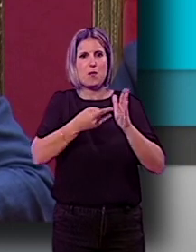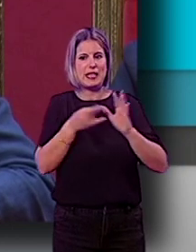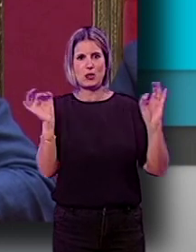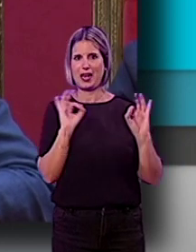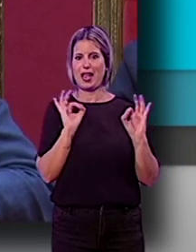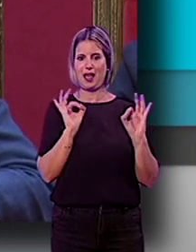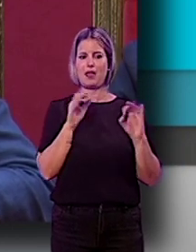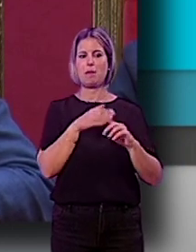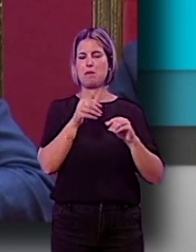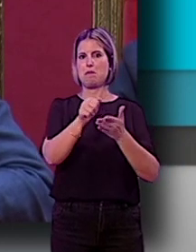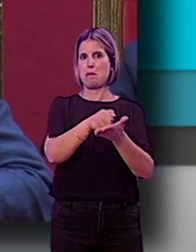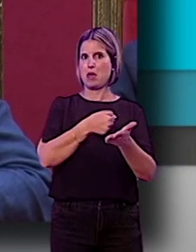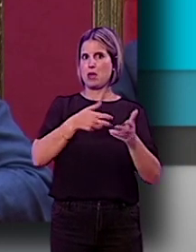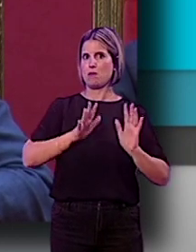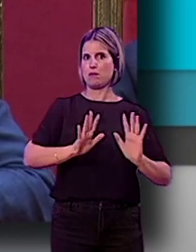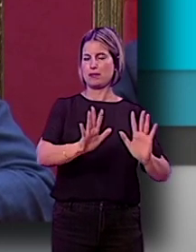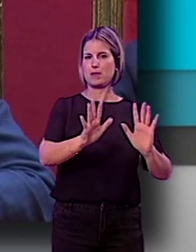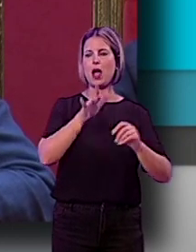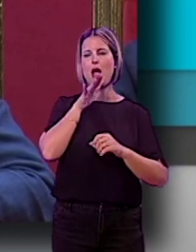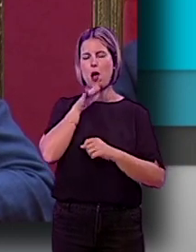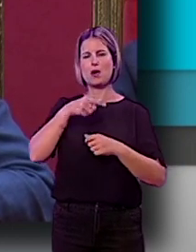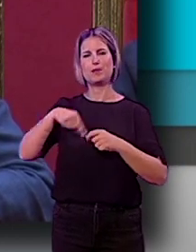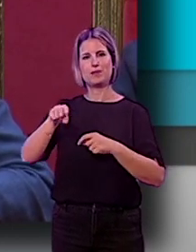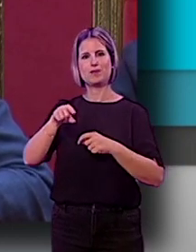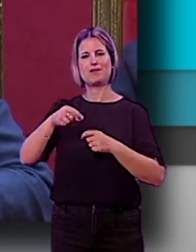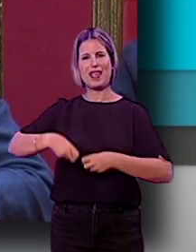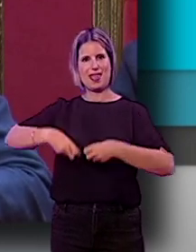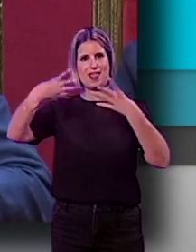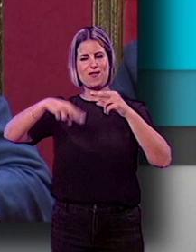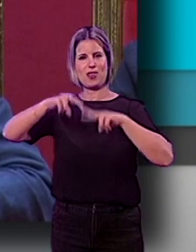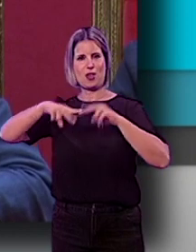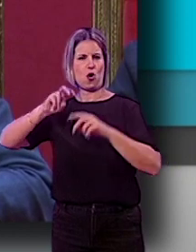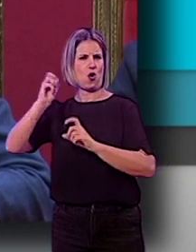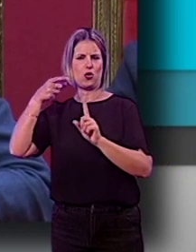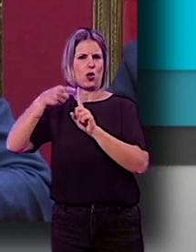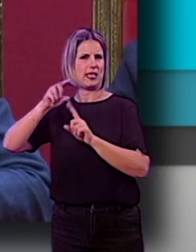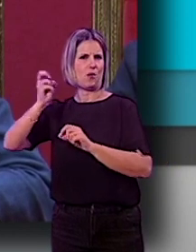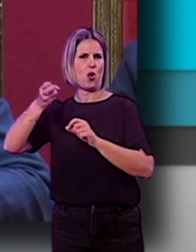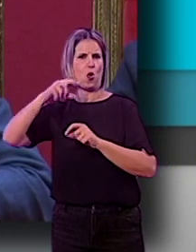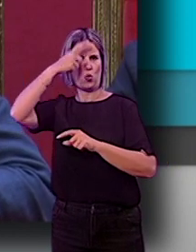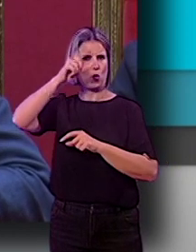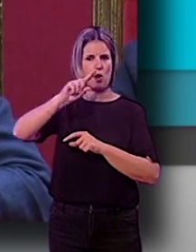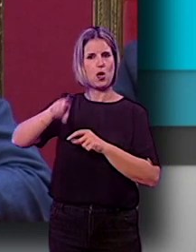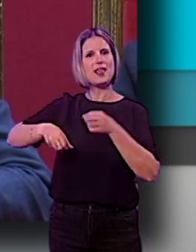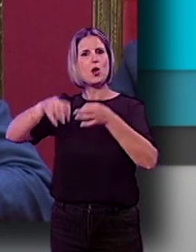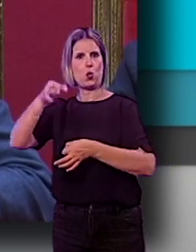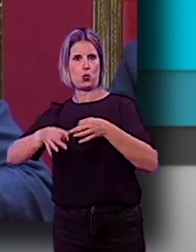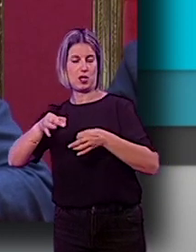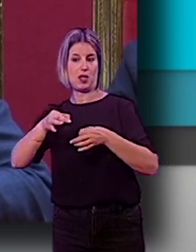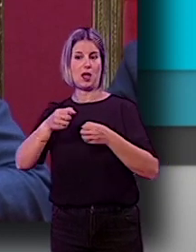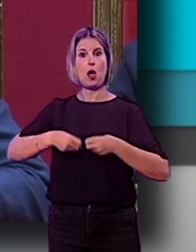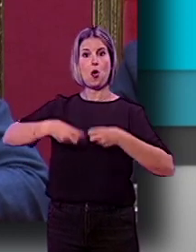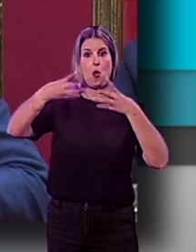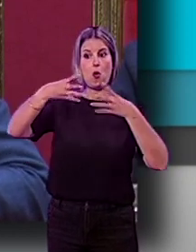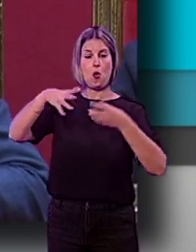para hacer allí, ahora sí nos propuso tan firme de levantar un edificio para otro fin que no es cultural, que es de justicia. Entonces, desde urbanismo, que es el área